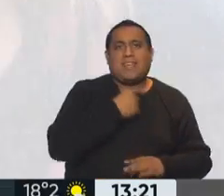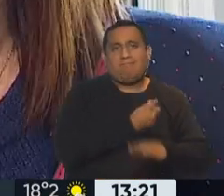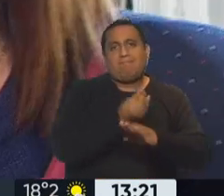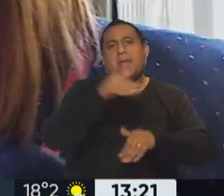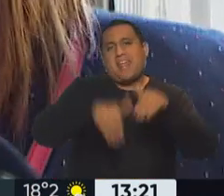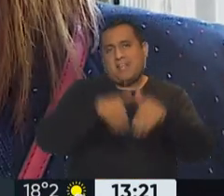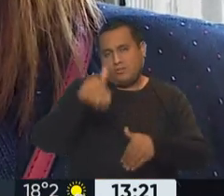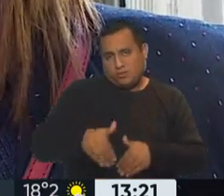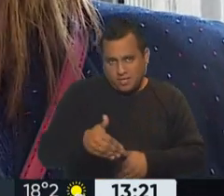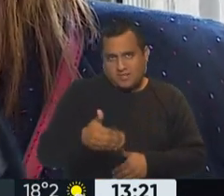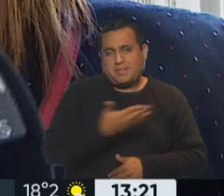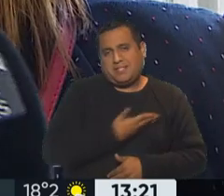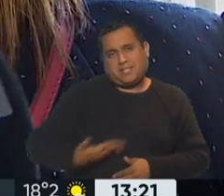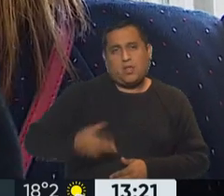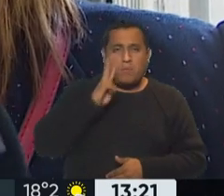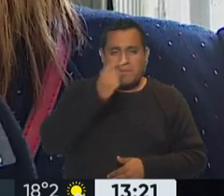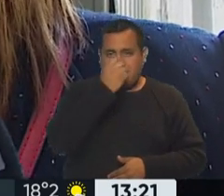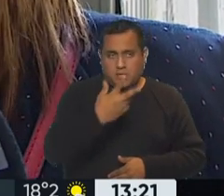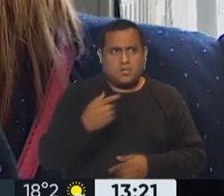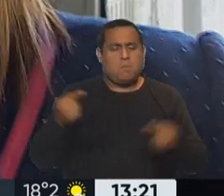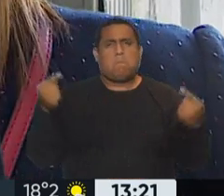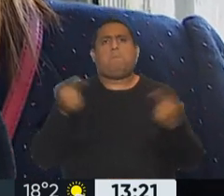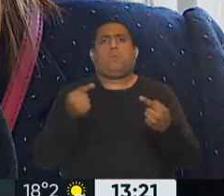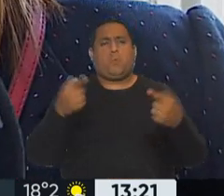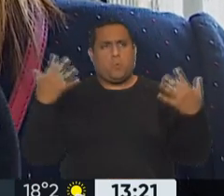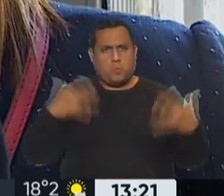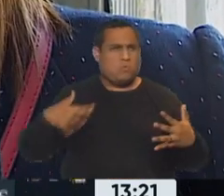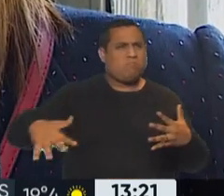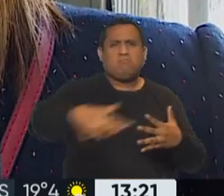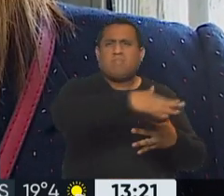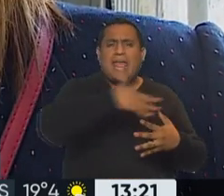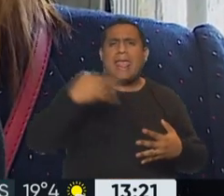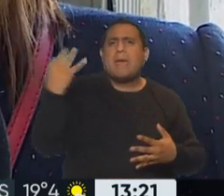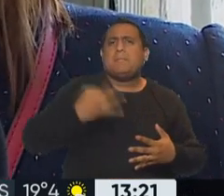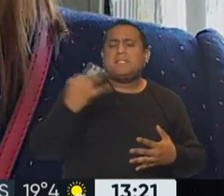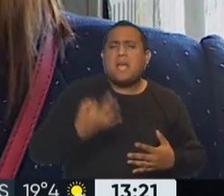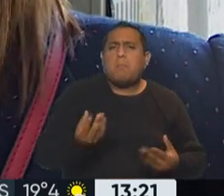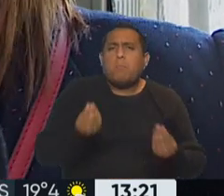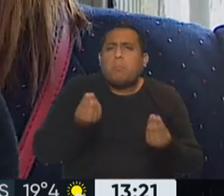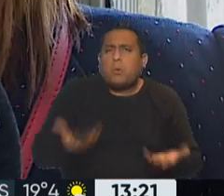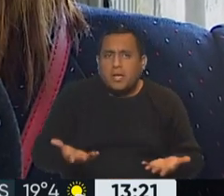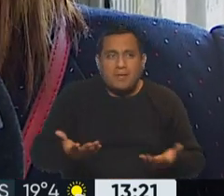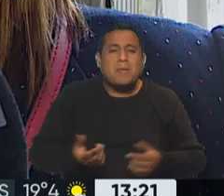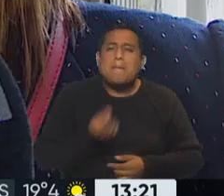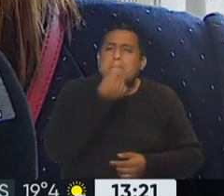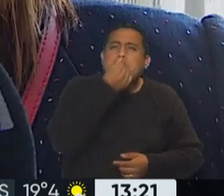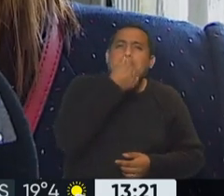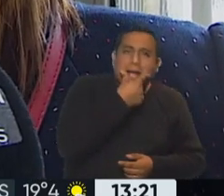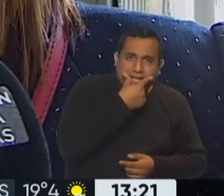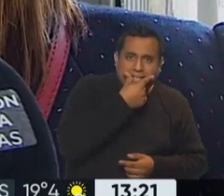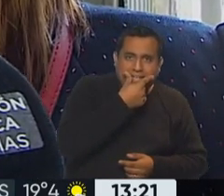Bueno, en este sentido, este cruce, hay que decir, además, que se dio en un escenario muy particular, porque ocurrió cuando Mauricio Macri